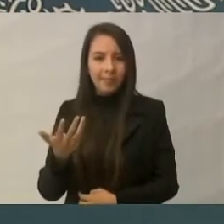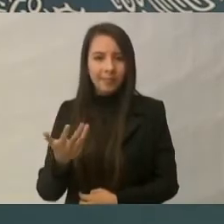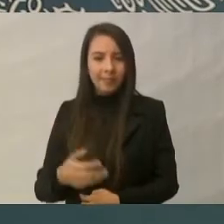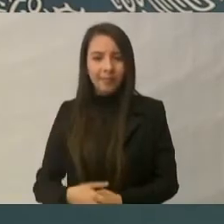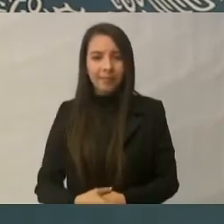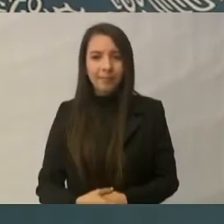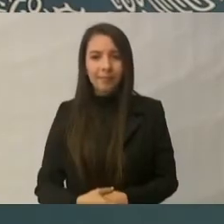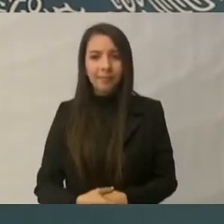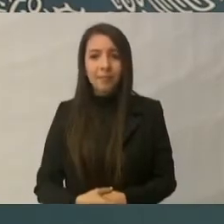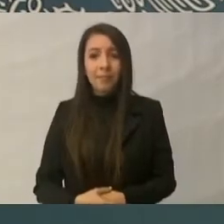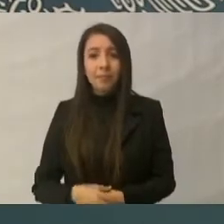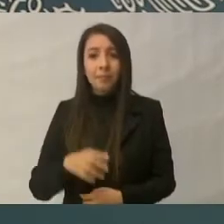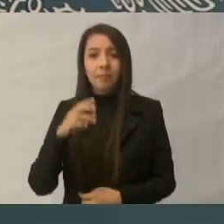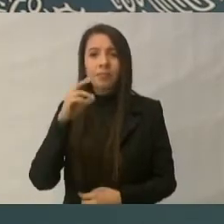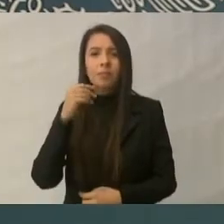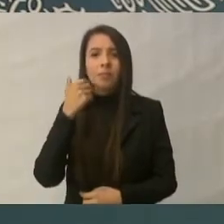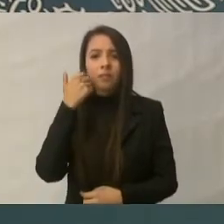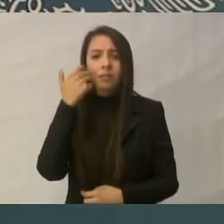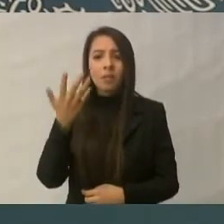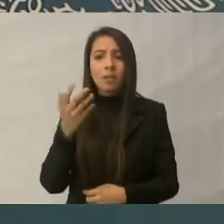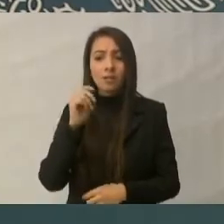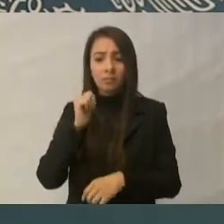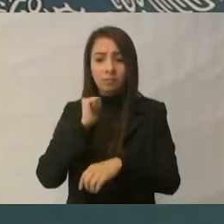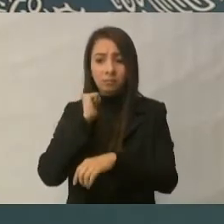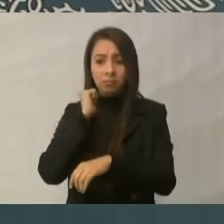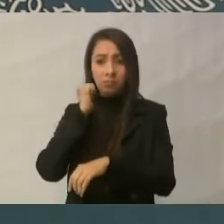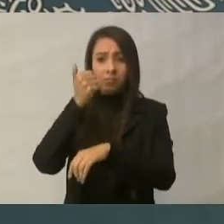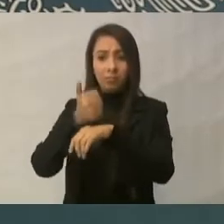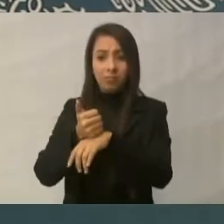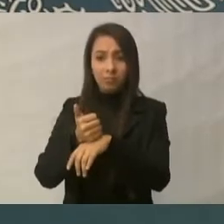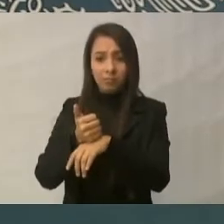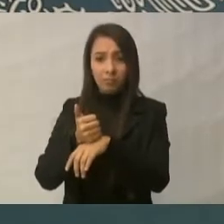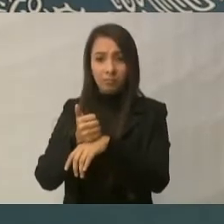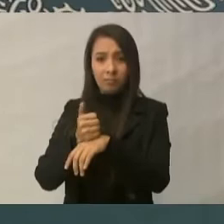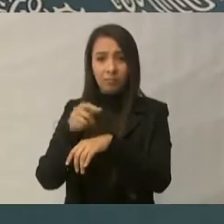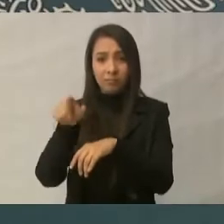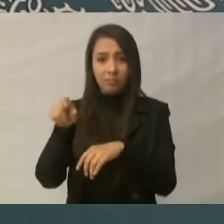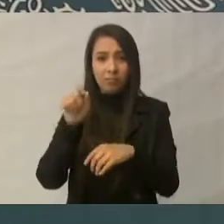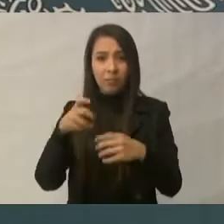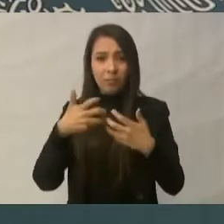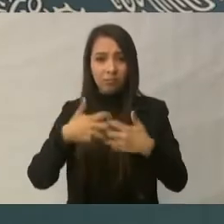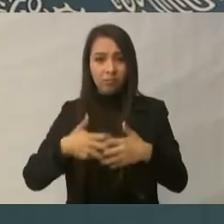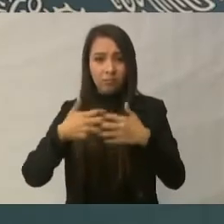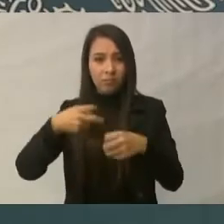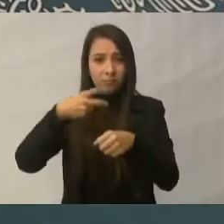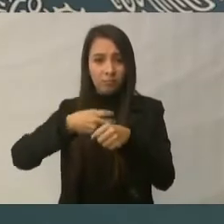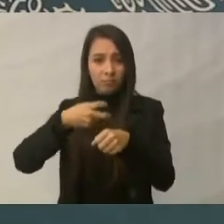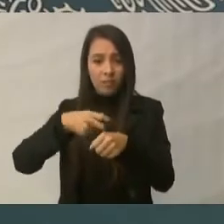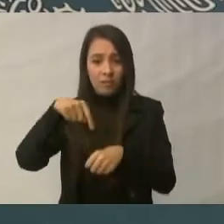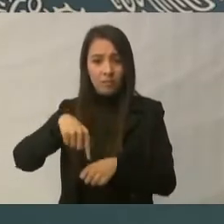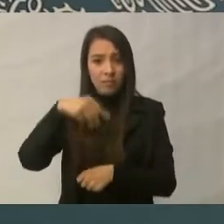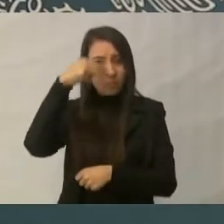construyera y operara esa planta cervecera en Mexicali